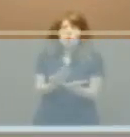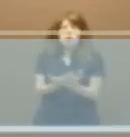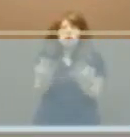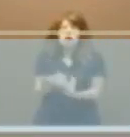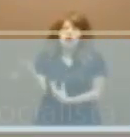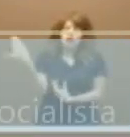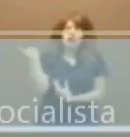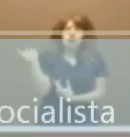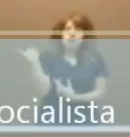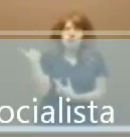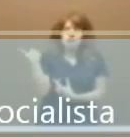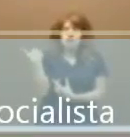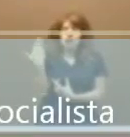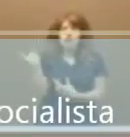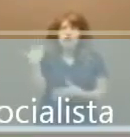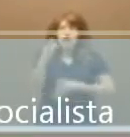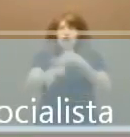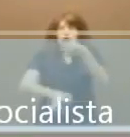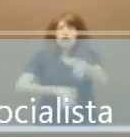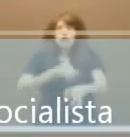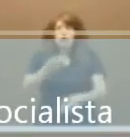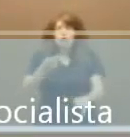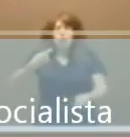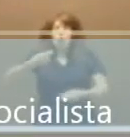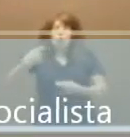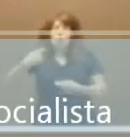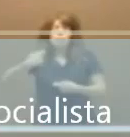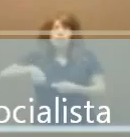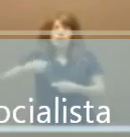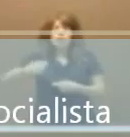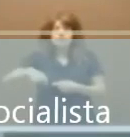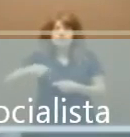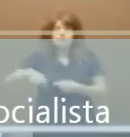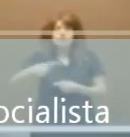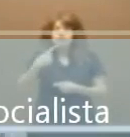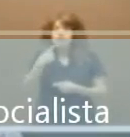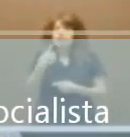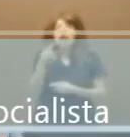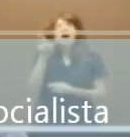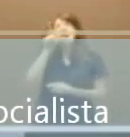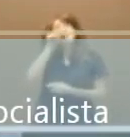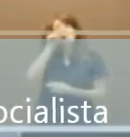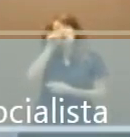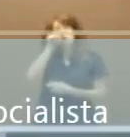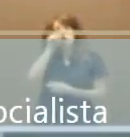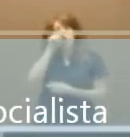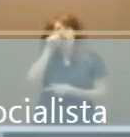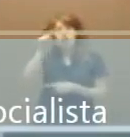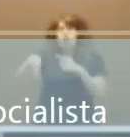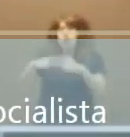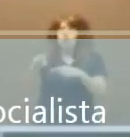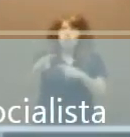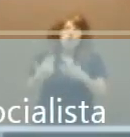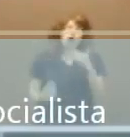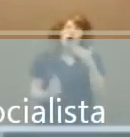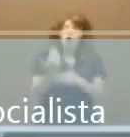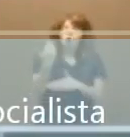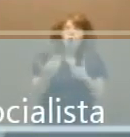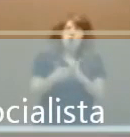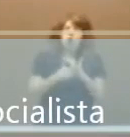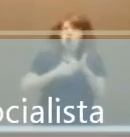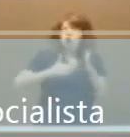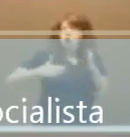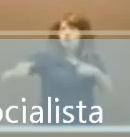el coordinador de la presidencia ponía en Twitter, después de una larguísima jornada